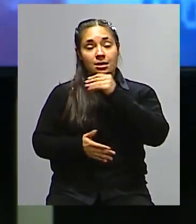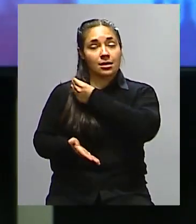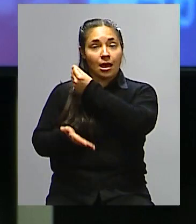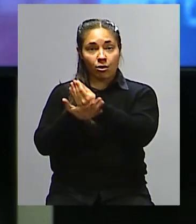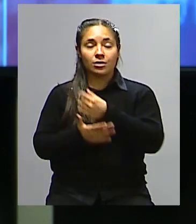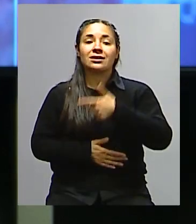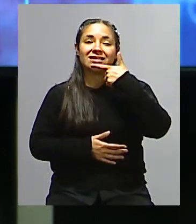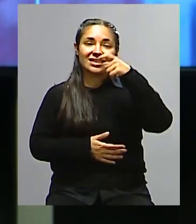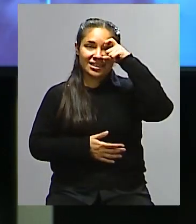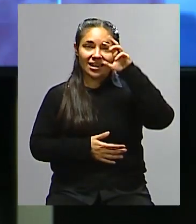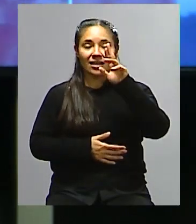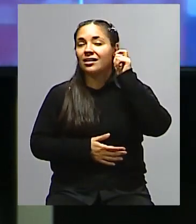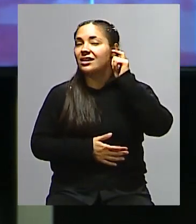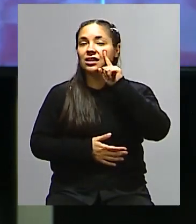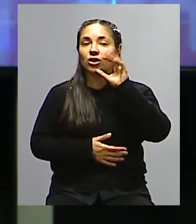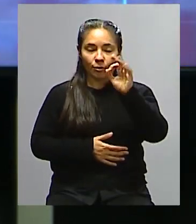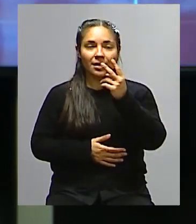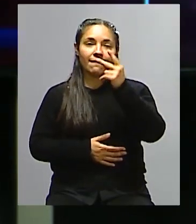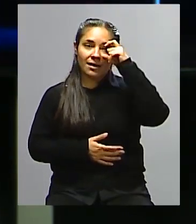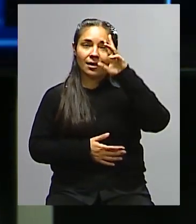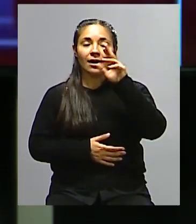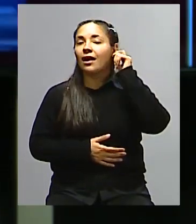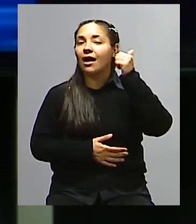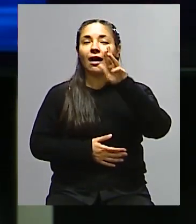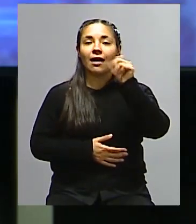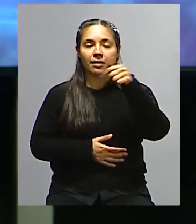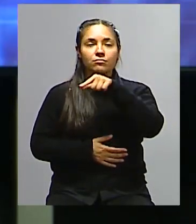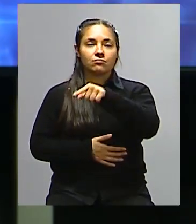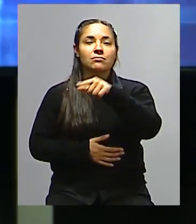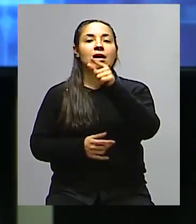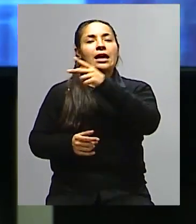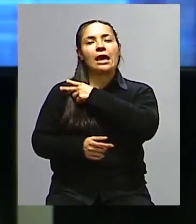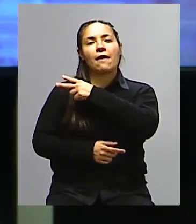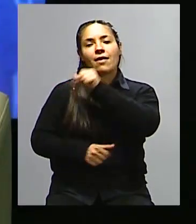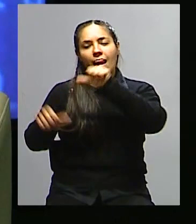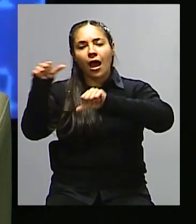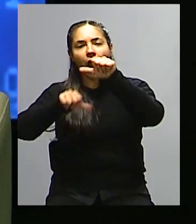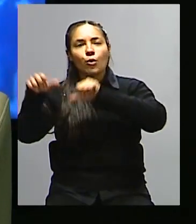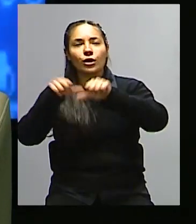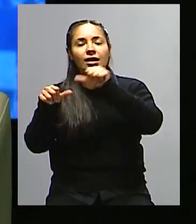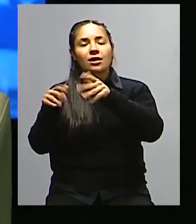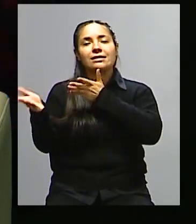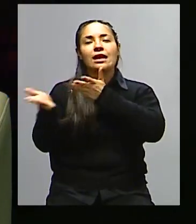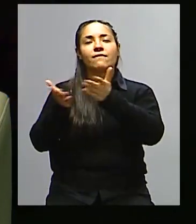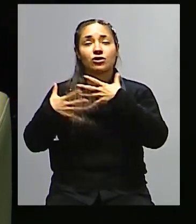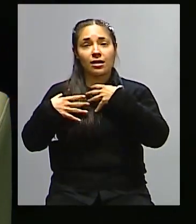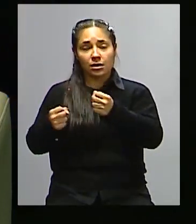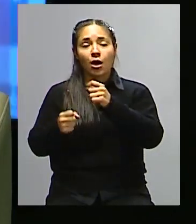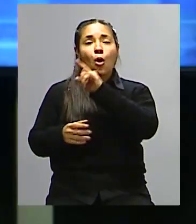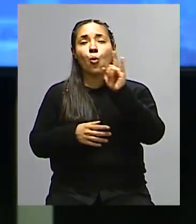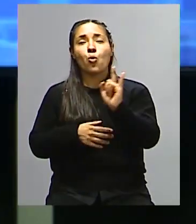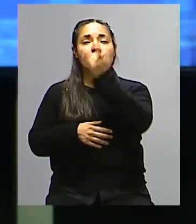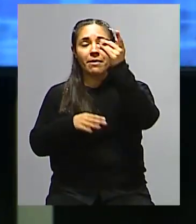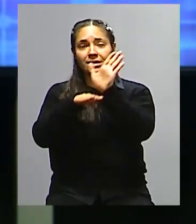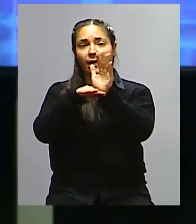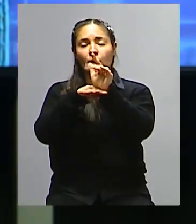es Sergio Vergara, director del laboratorio en gestión de los servicios de salud de la Facultad de Ciencias Económicas de la Universidad Nacional de